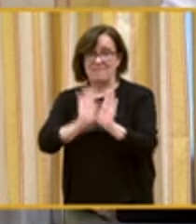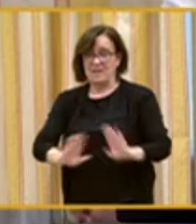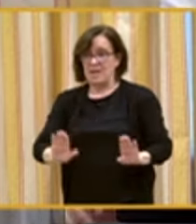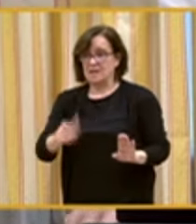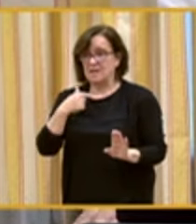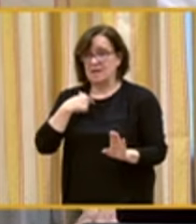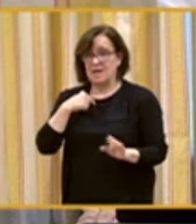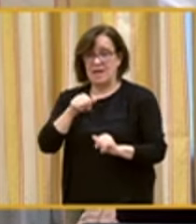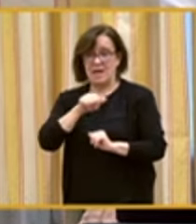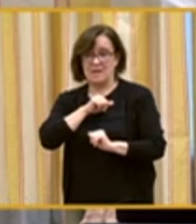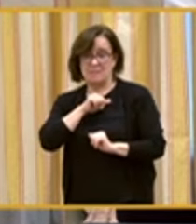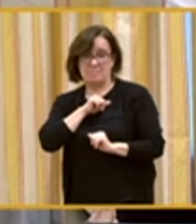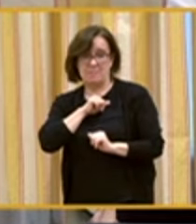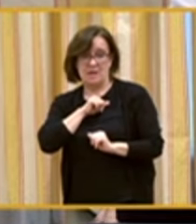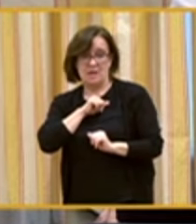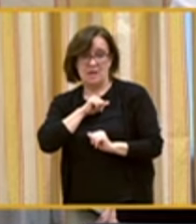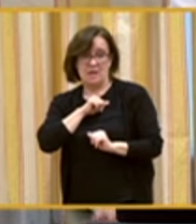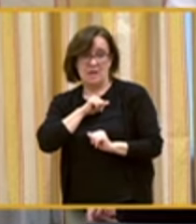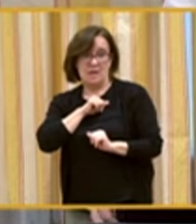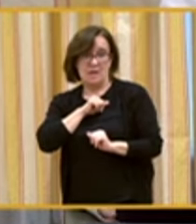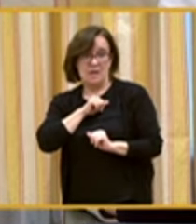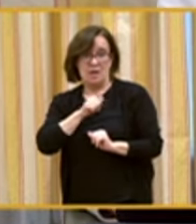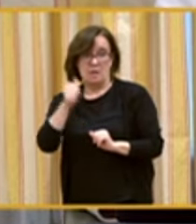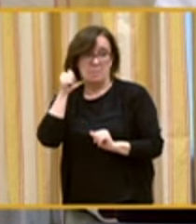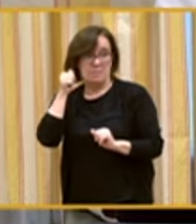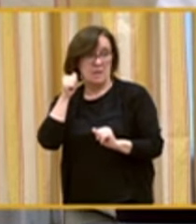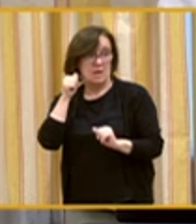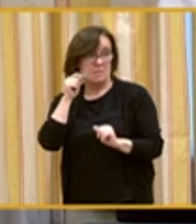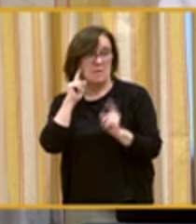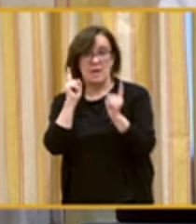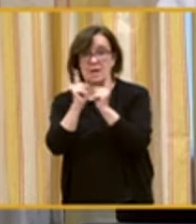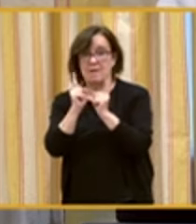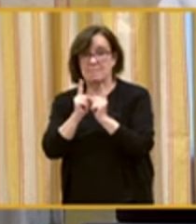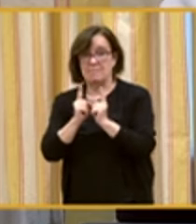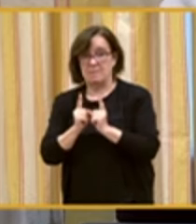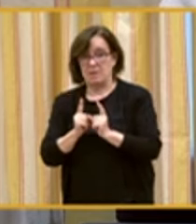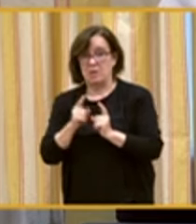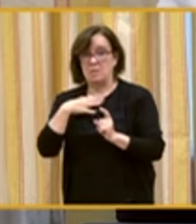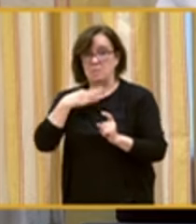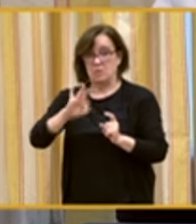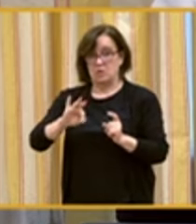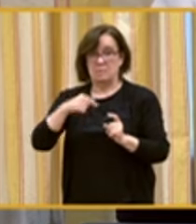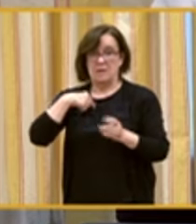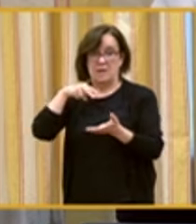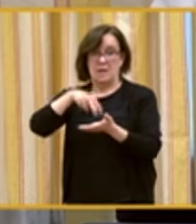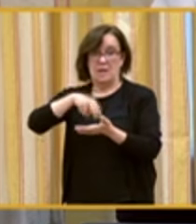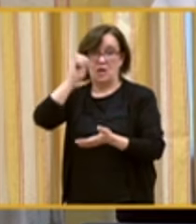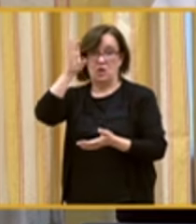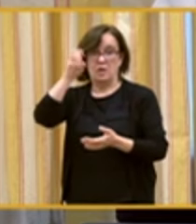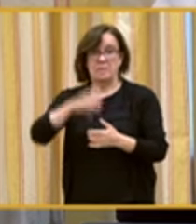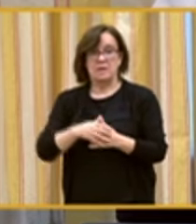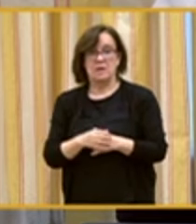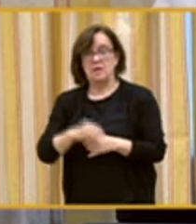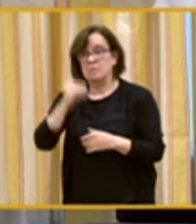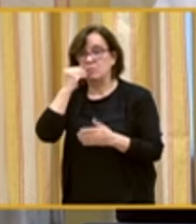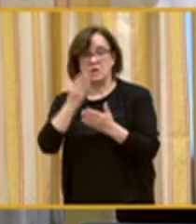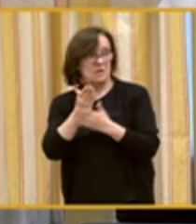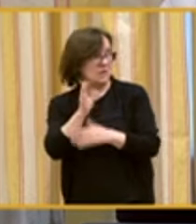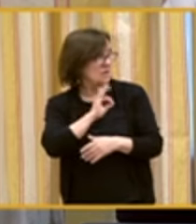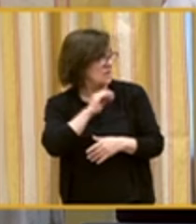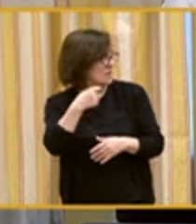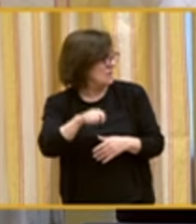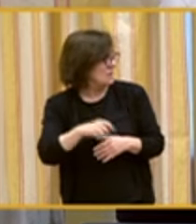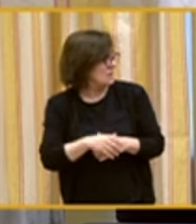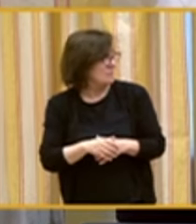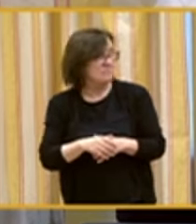y espero que sea lo más breve y amena posible nuestra comparecencia. Buenos días, señora presidenta,